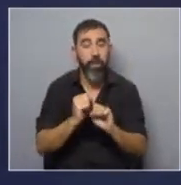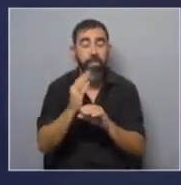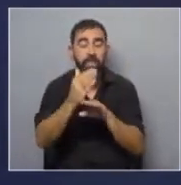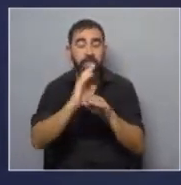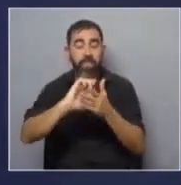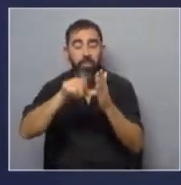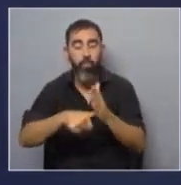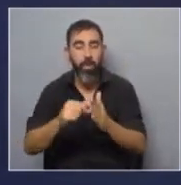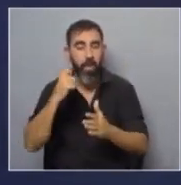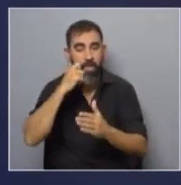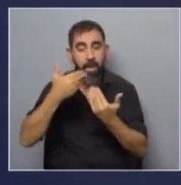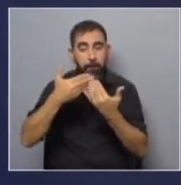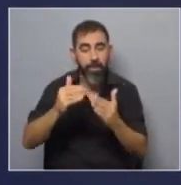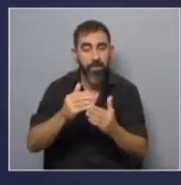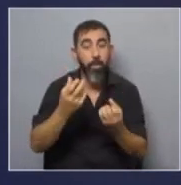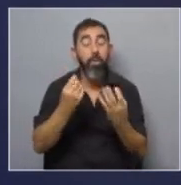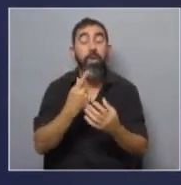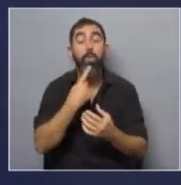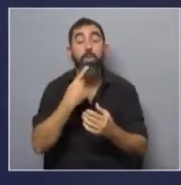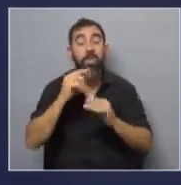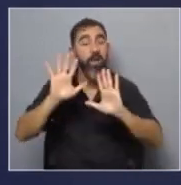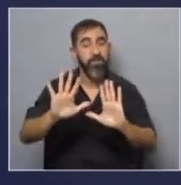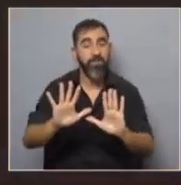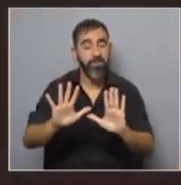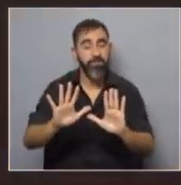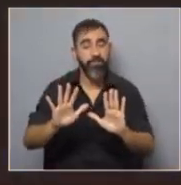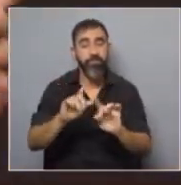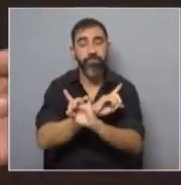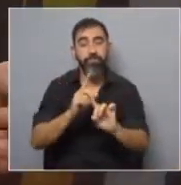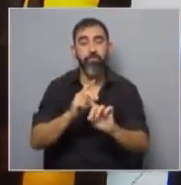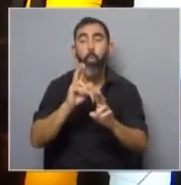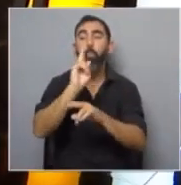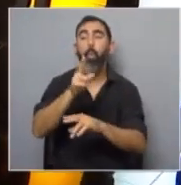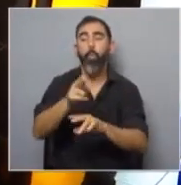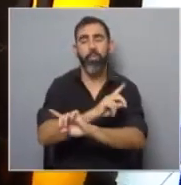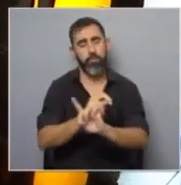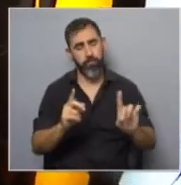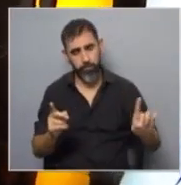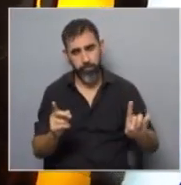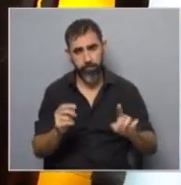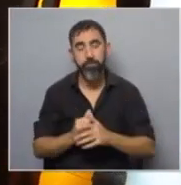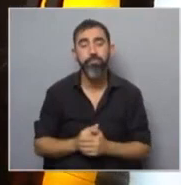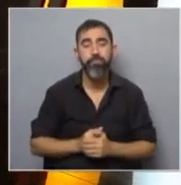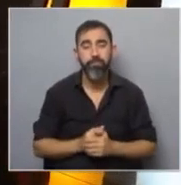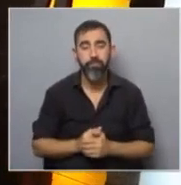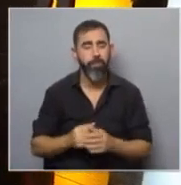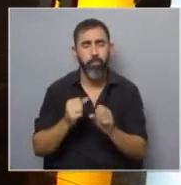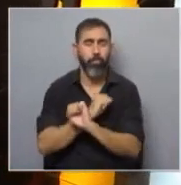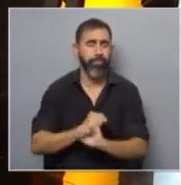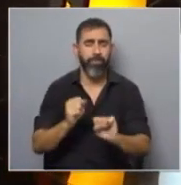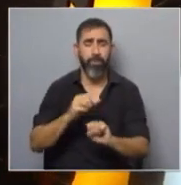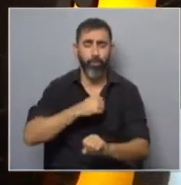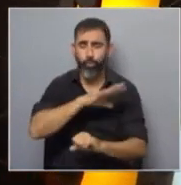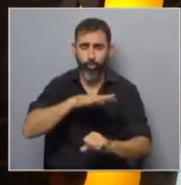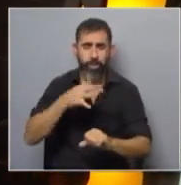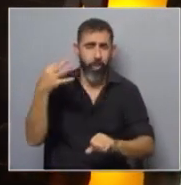de inicio. Que al final del camino, la política termina siendo esa. No es el no consumo, porque es imposible. Las sociedades